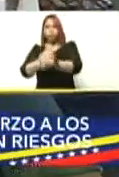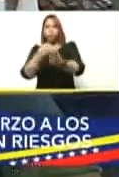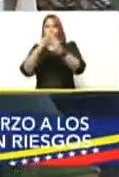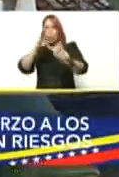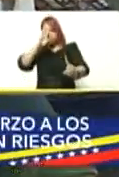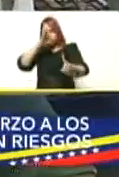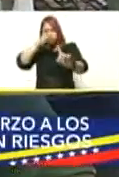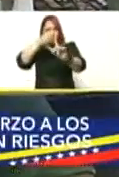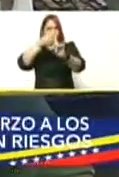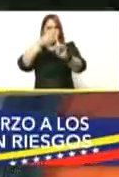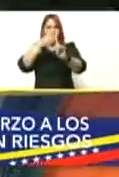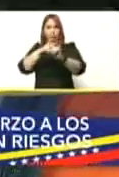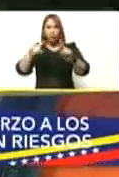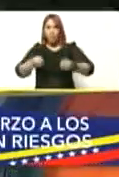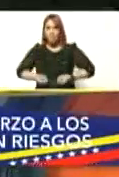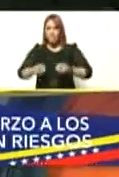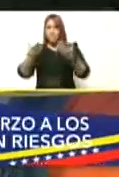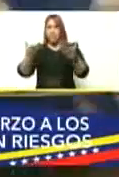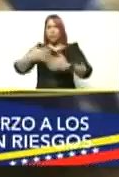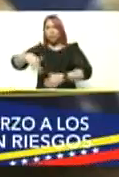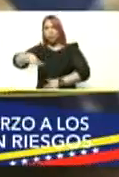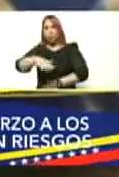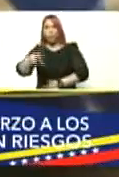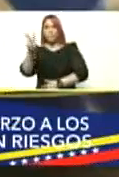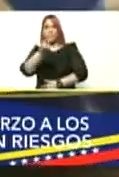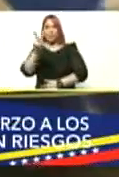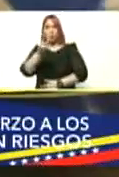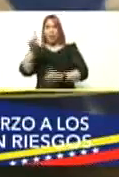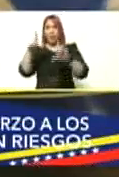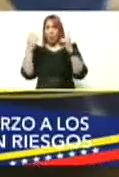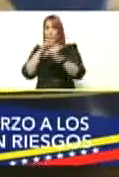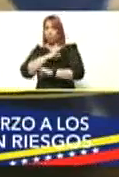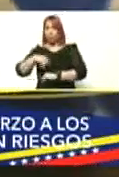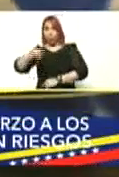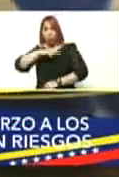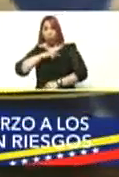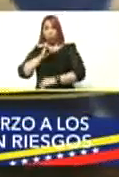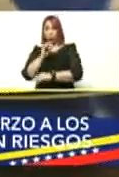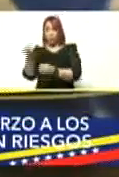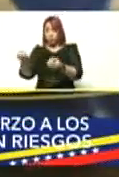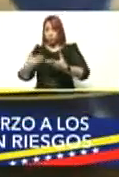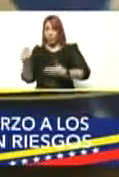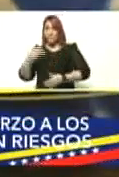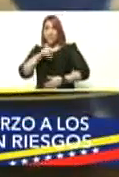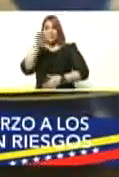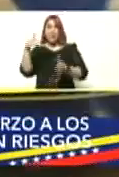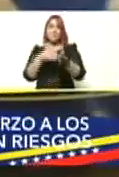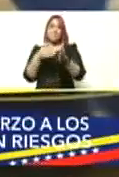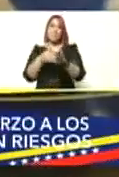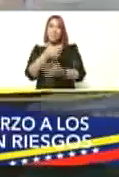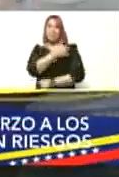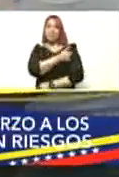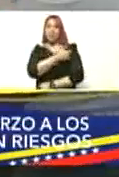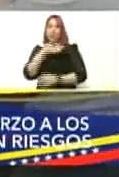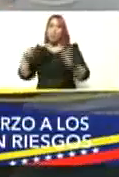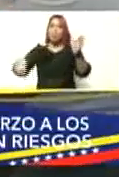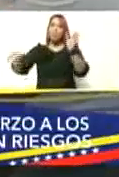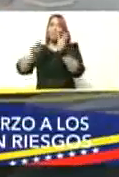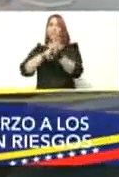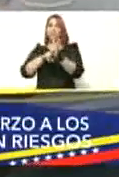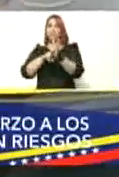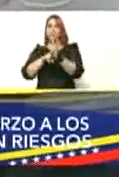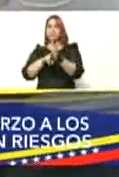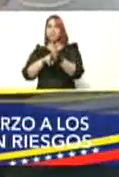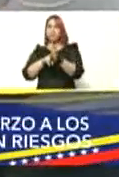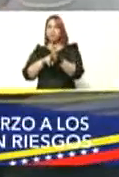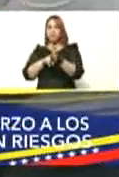dedicación para enviar a toda Venezuela y en el caso de la guaira ya hemos recibido más de 100 mil dosis para el refuerzo tanto